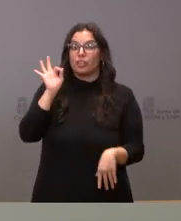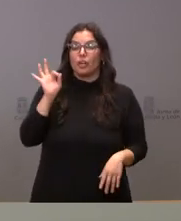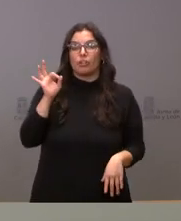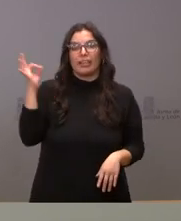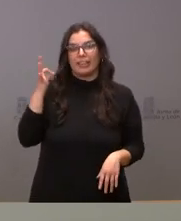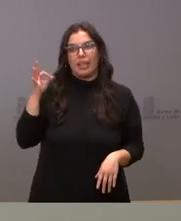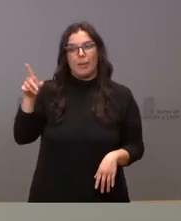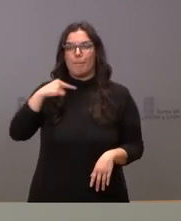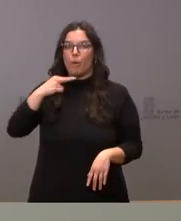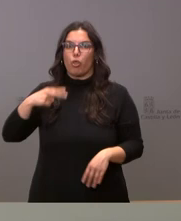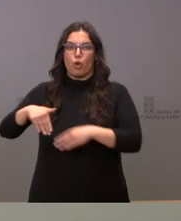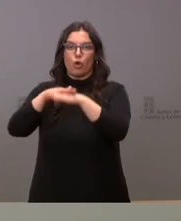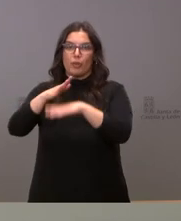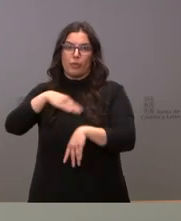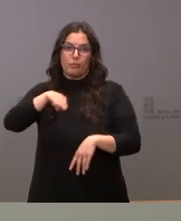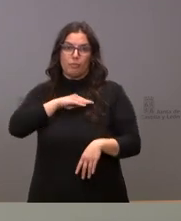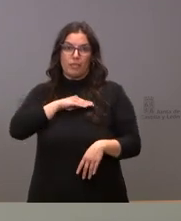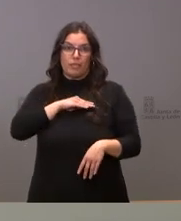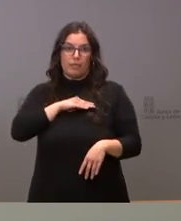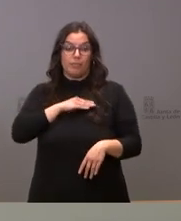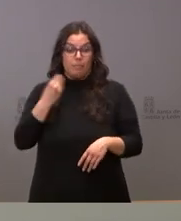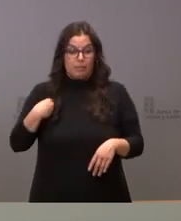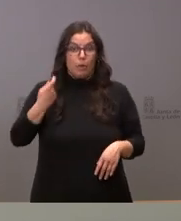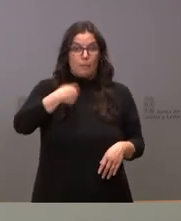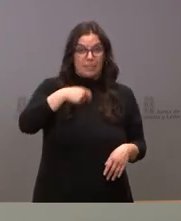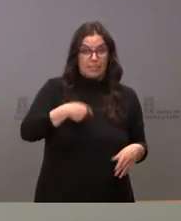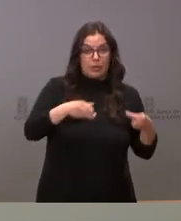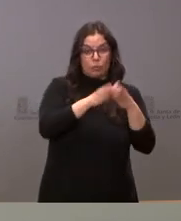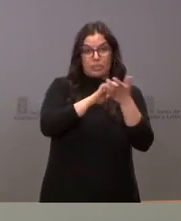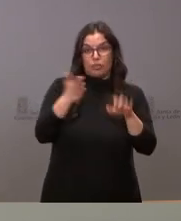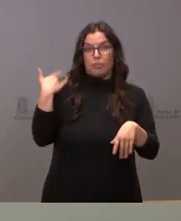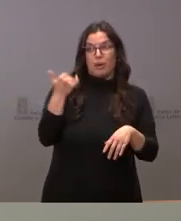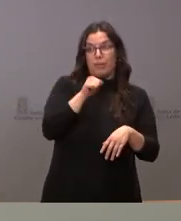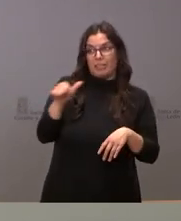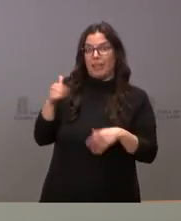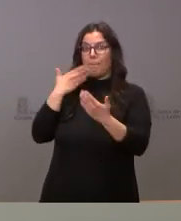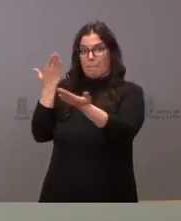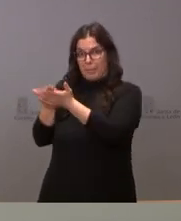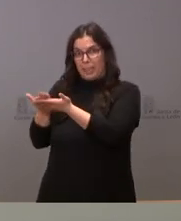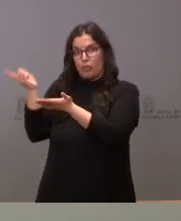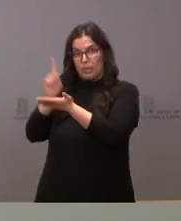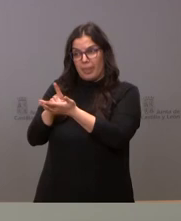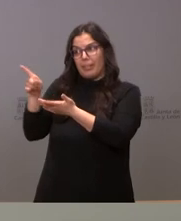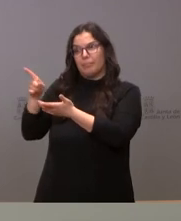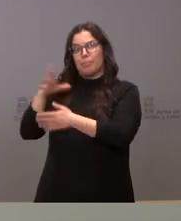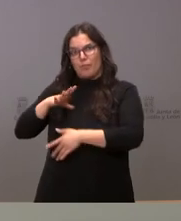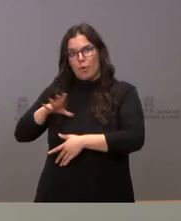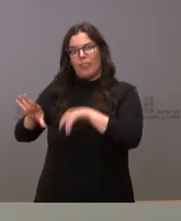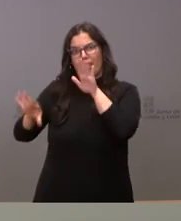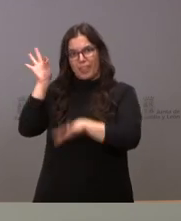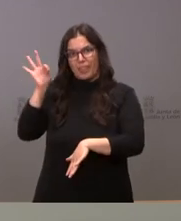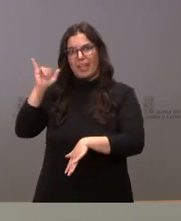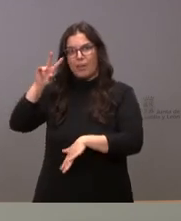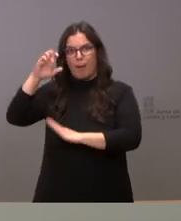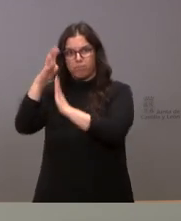tomar el gobierno de España a que el presidente de la Junta de Castilla y León se dirigió la semana pasada animándole a que la tomara y poniendo a disposición